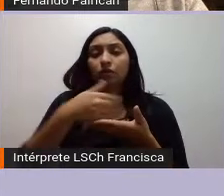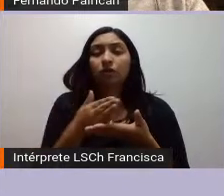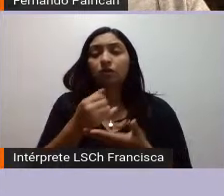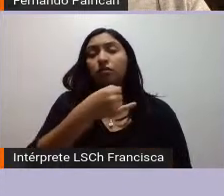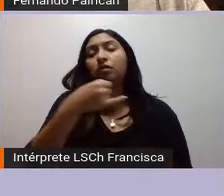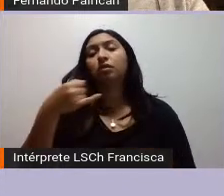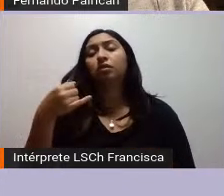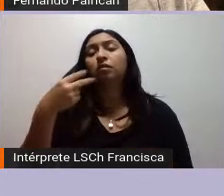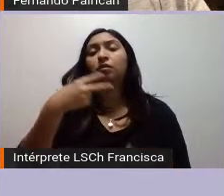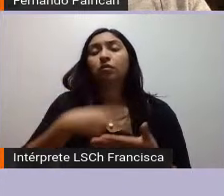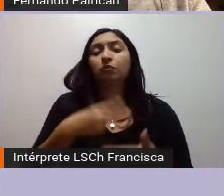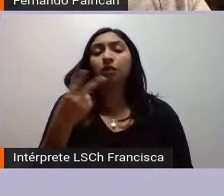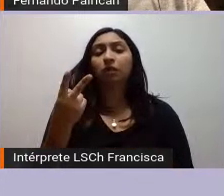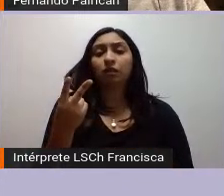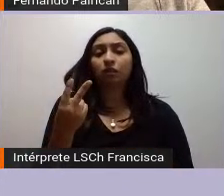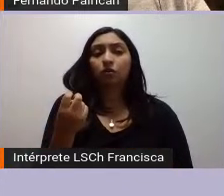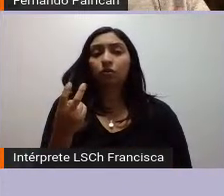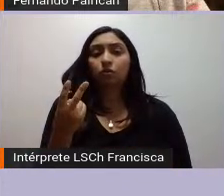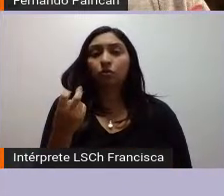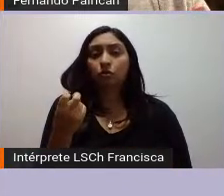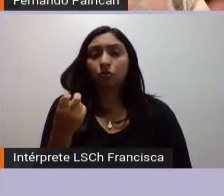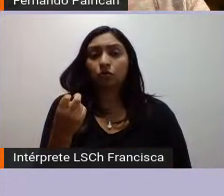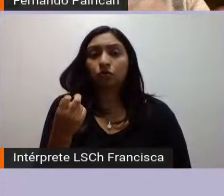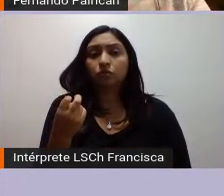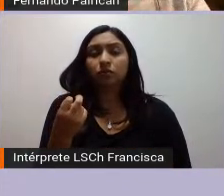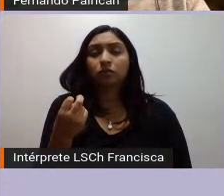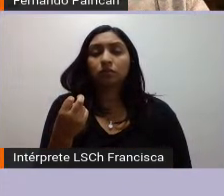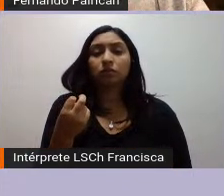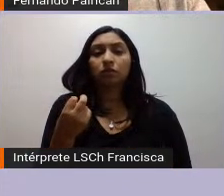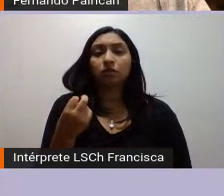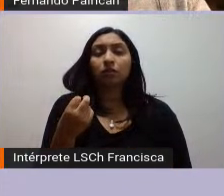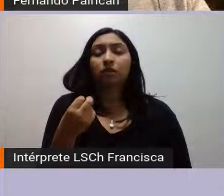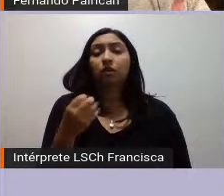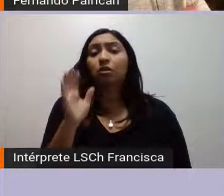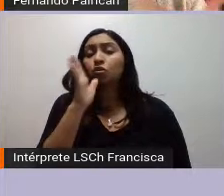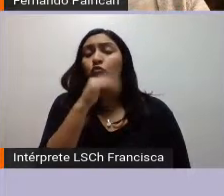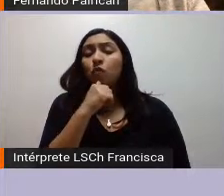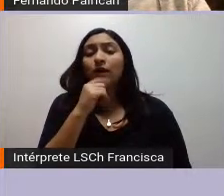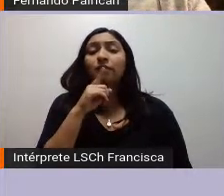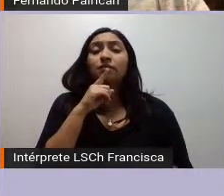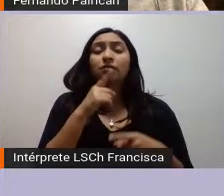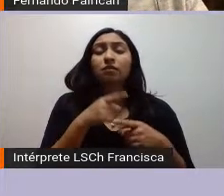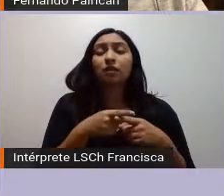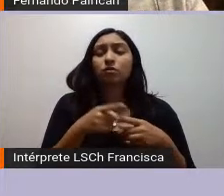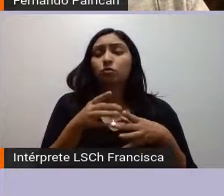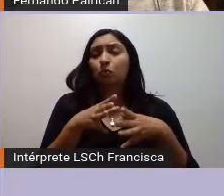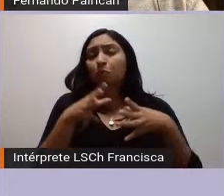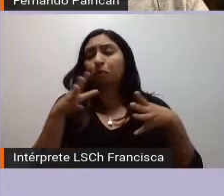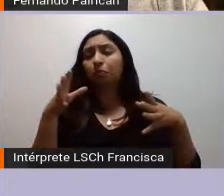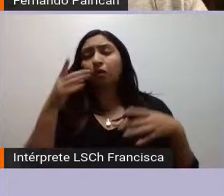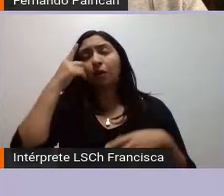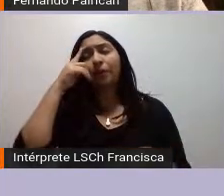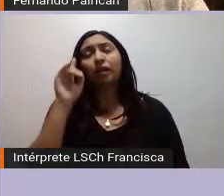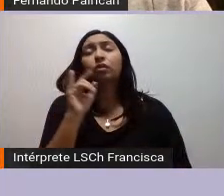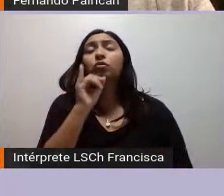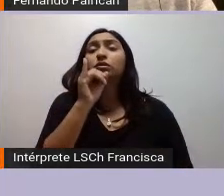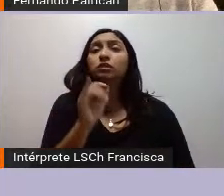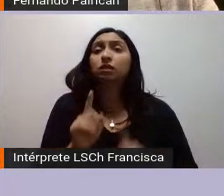Huichan Mapu que aunque no han dejado muchos todavía textos escritos sí en algunas declaraciones que han hecho